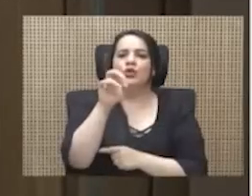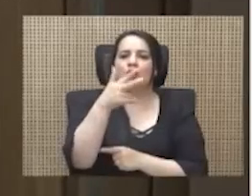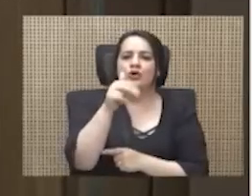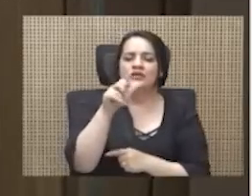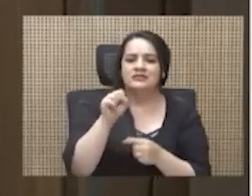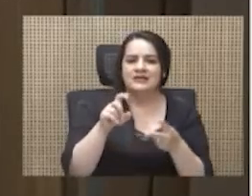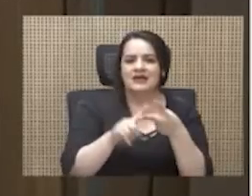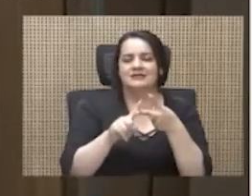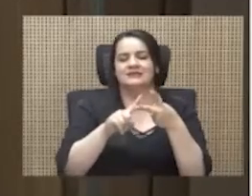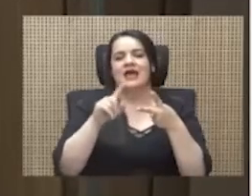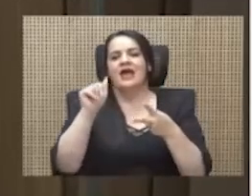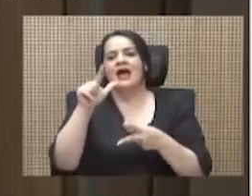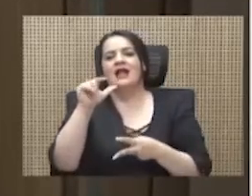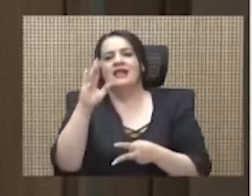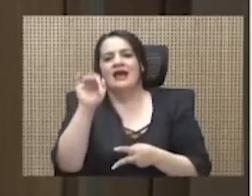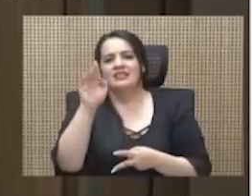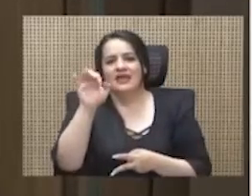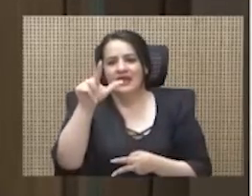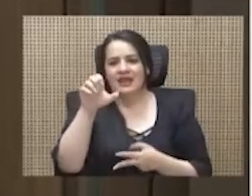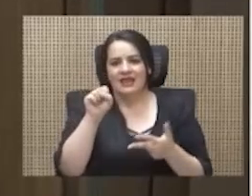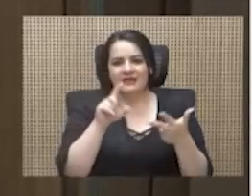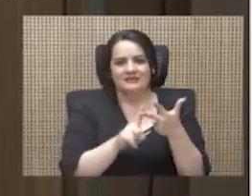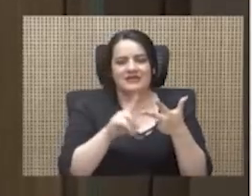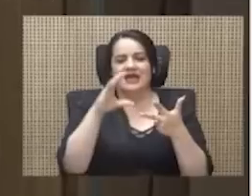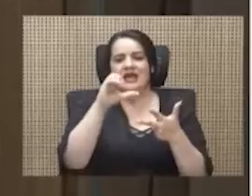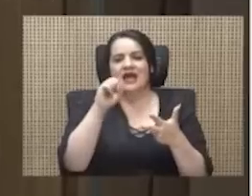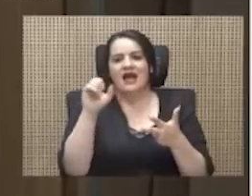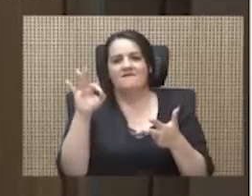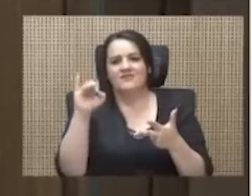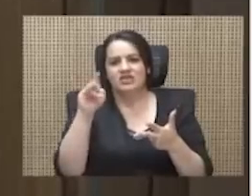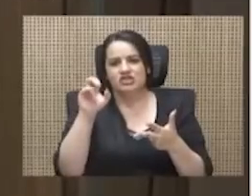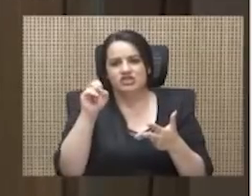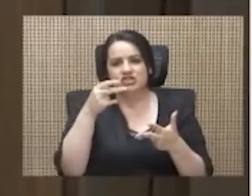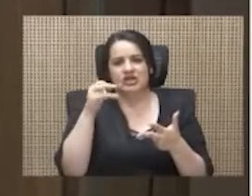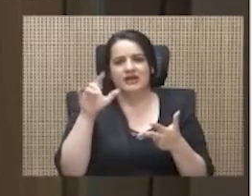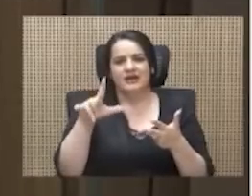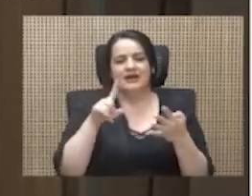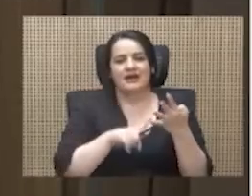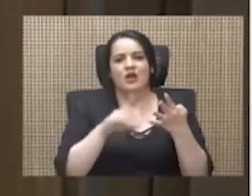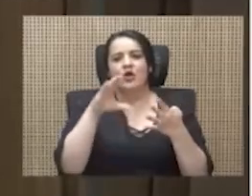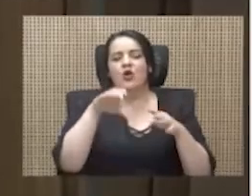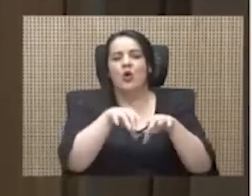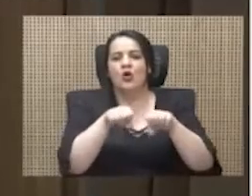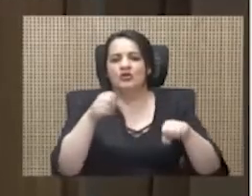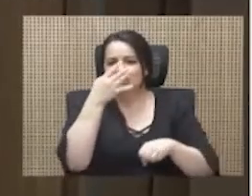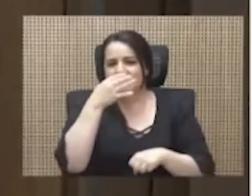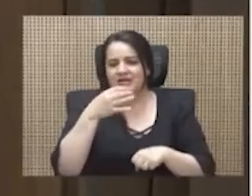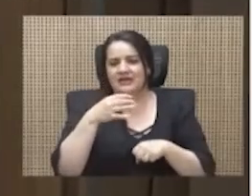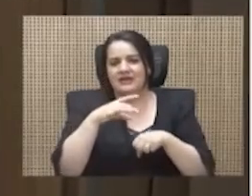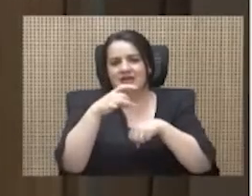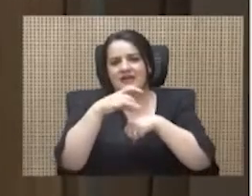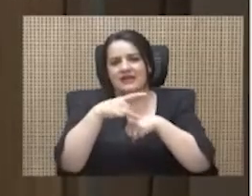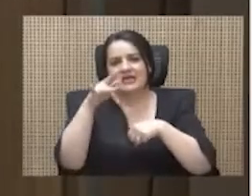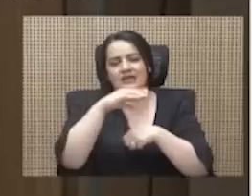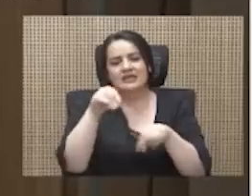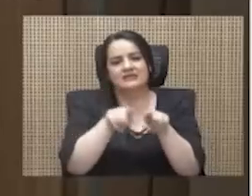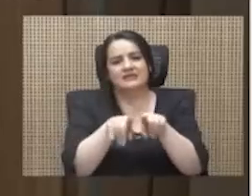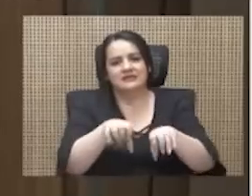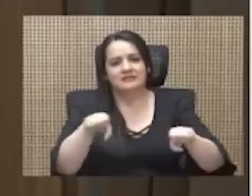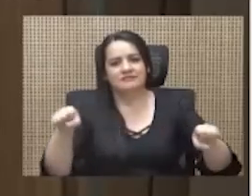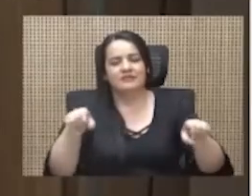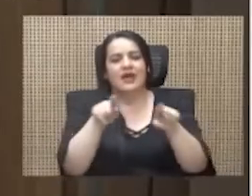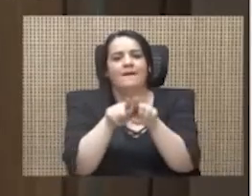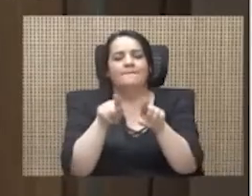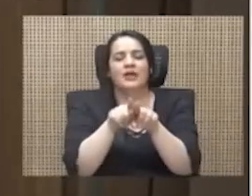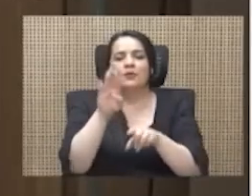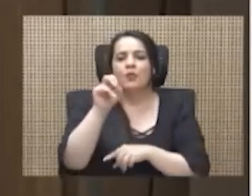de los cementazos, de los cajafiches, de los cochinillas, de los diamantes, de los trencitos, de los bonos con pensiones del pueblo, de